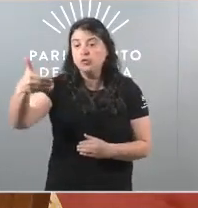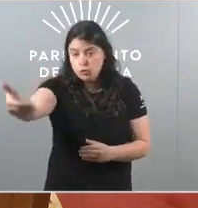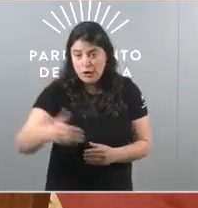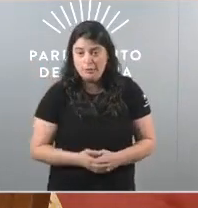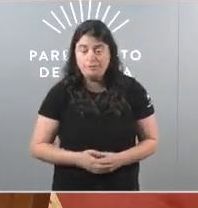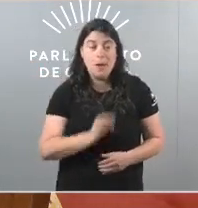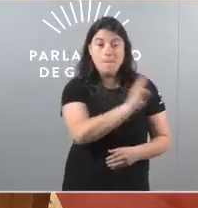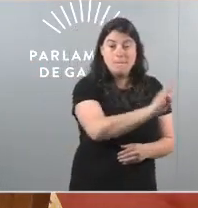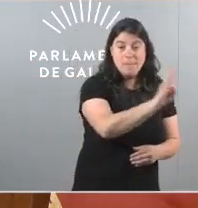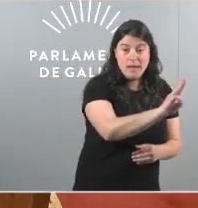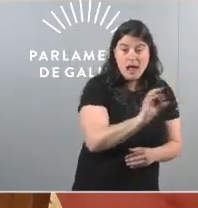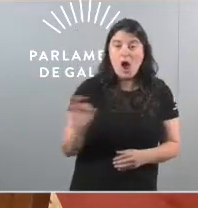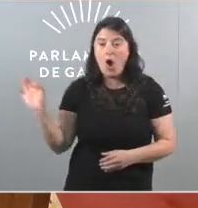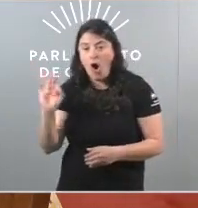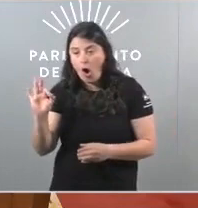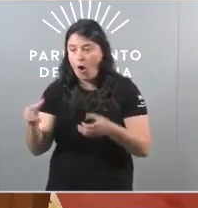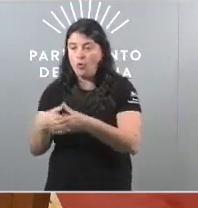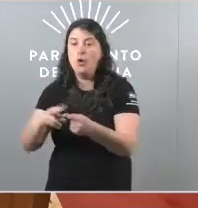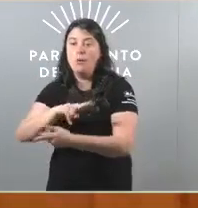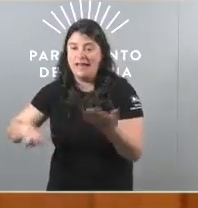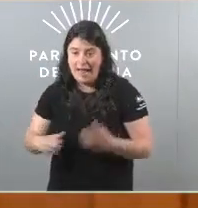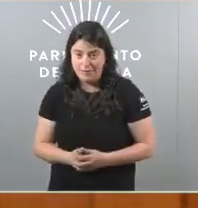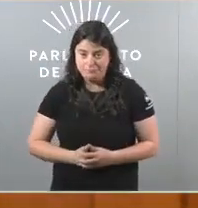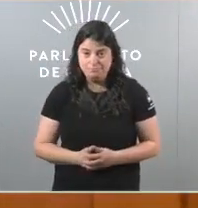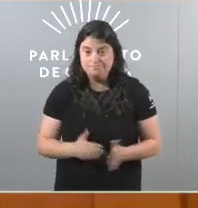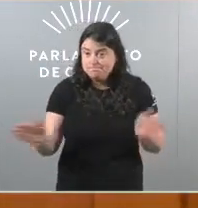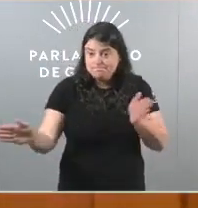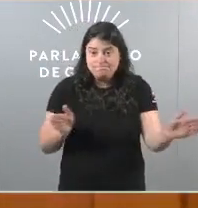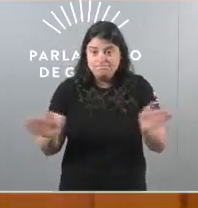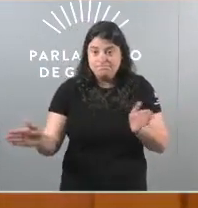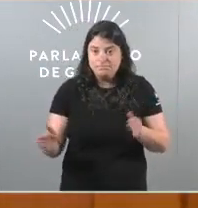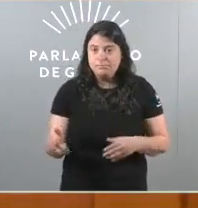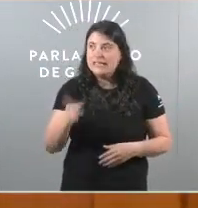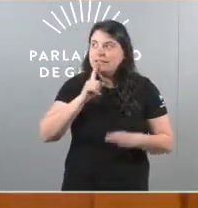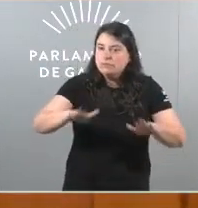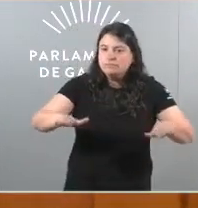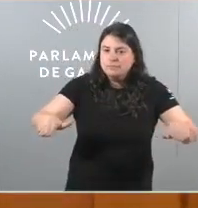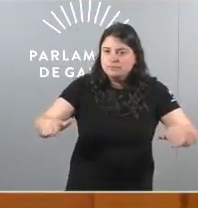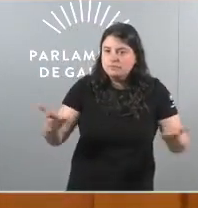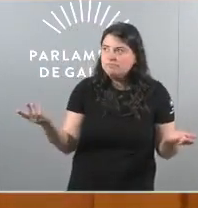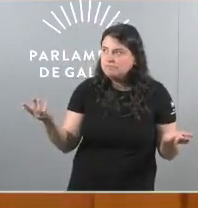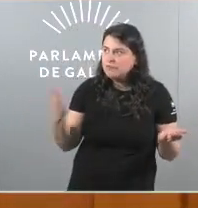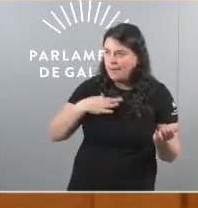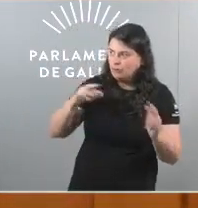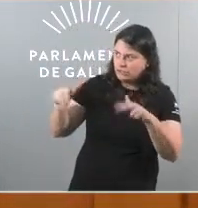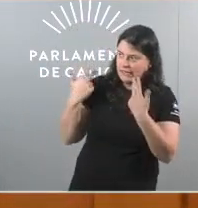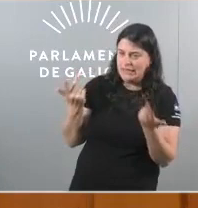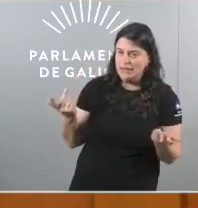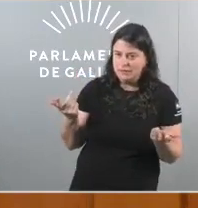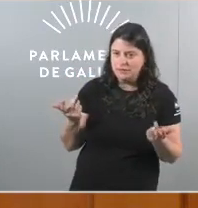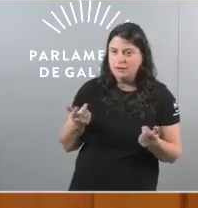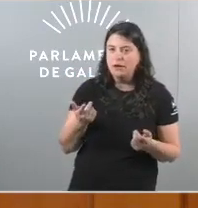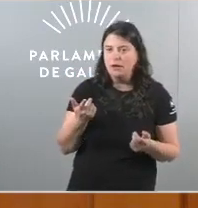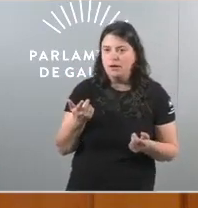Popular ou o Belén silencio silencio por favor eu non sei me gustaría por... estou pedindo